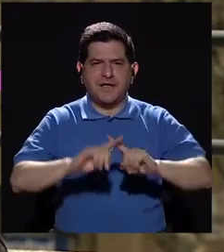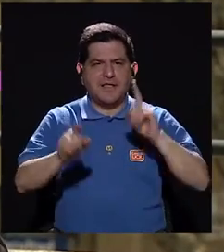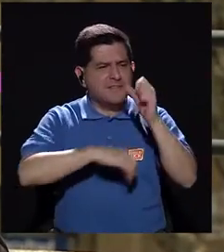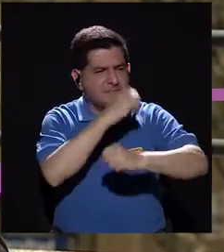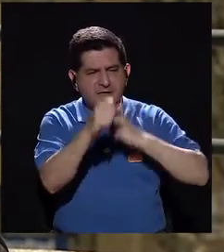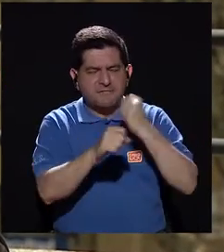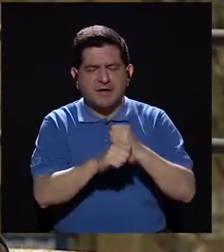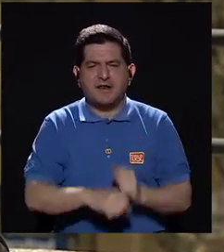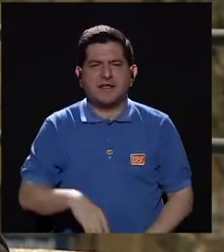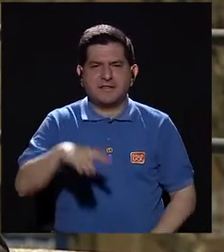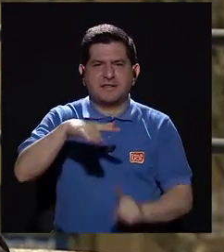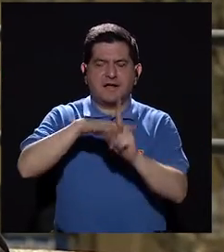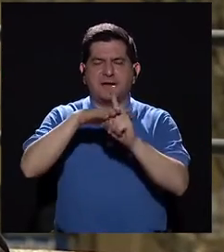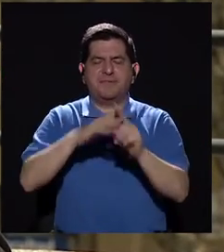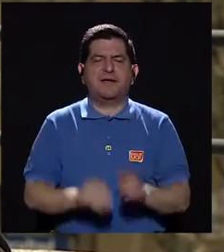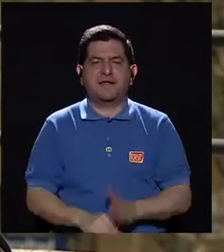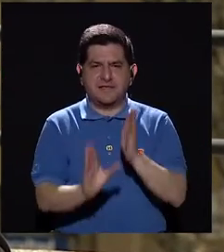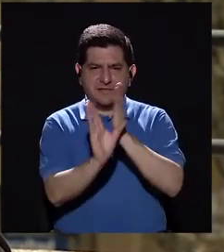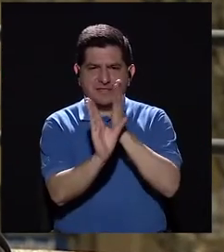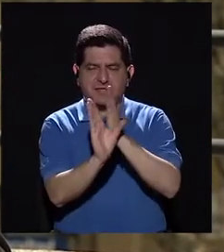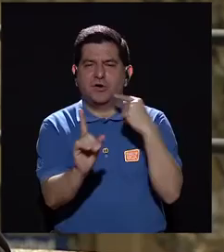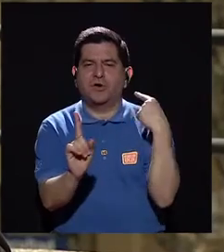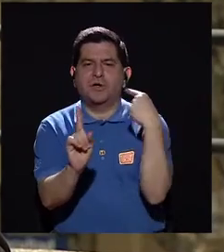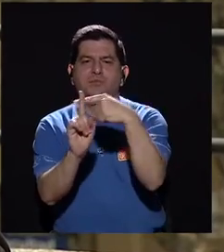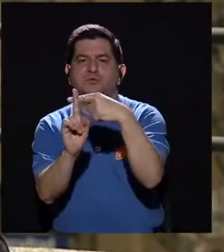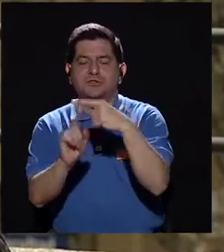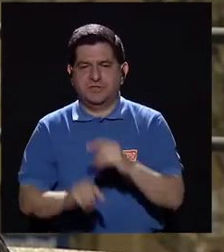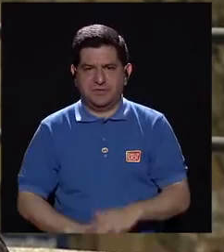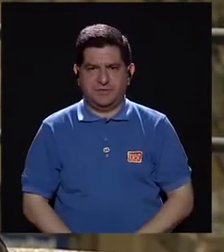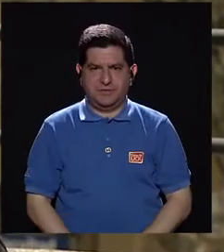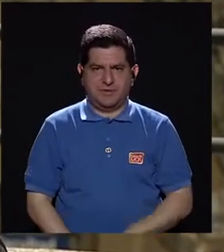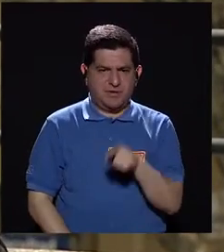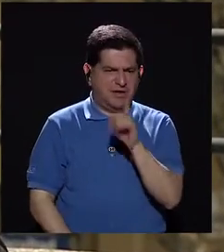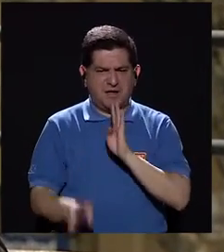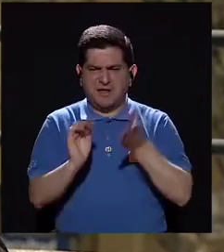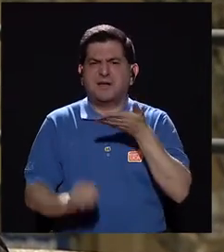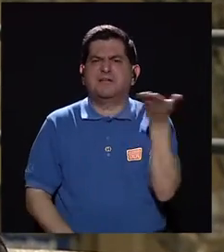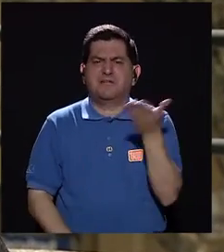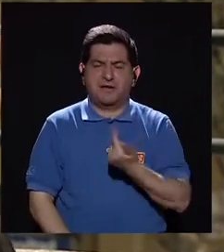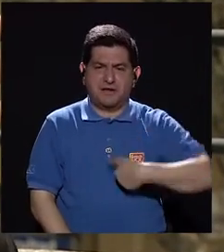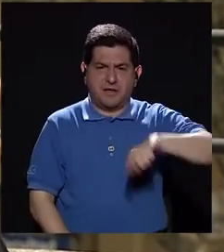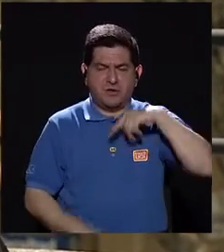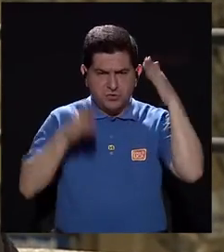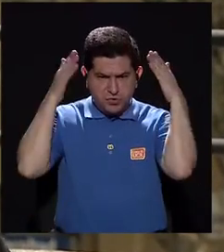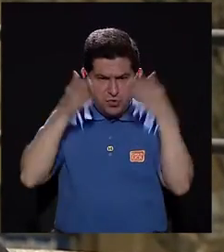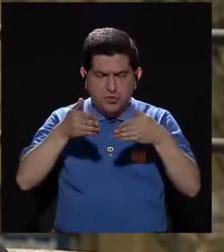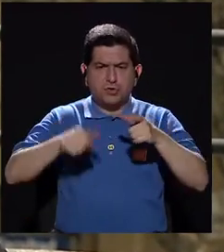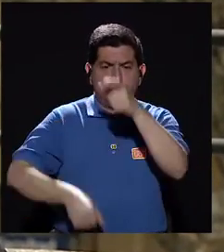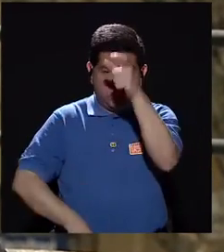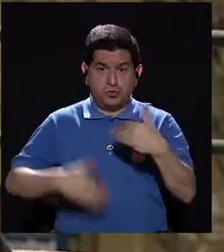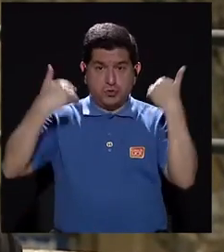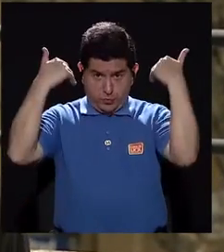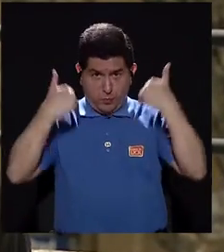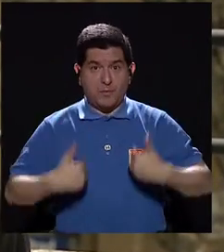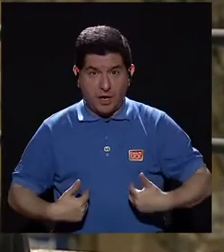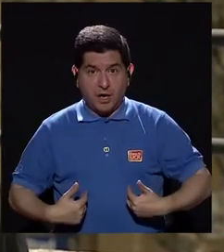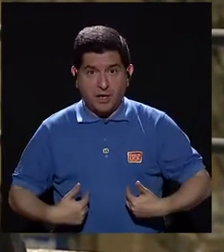Varios años sale una corriente que se llama la psicología positiva. La psicología positiva habla de que tenemos que enfocarnos en el ser humano,